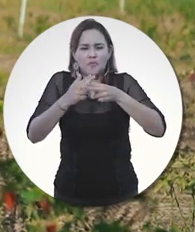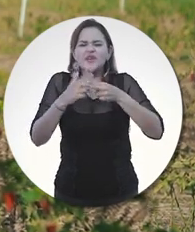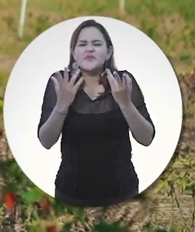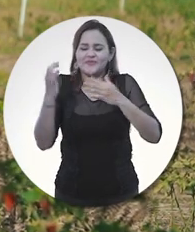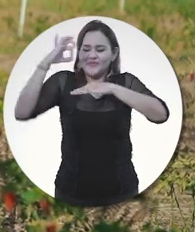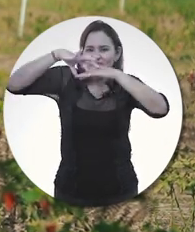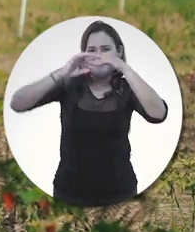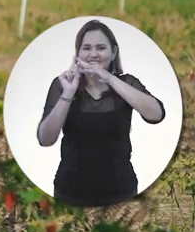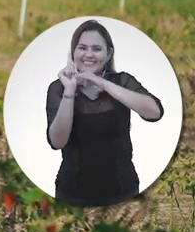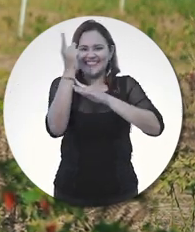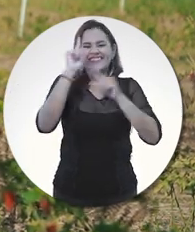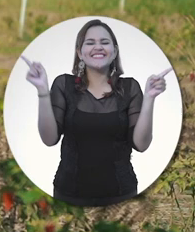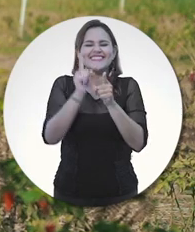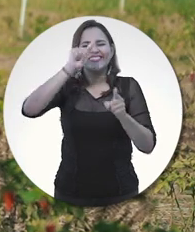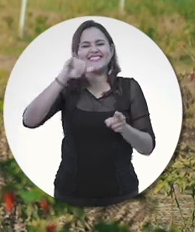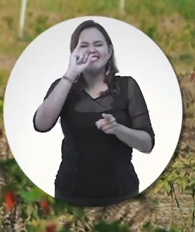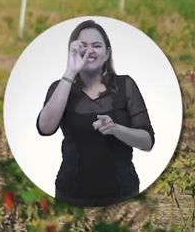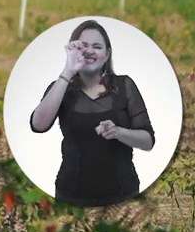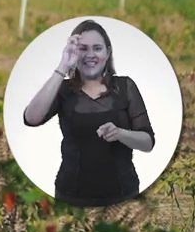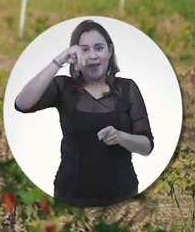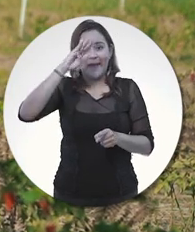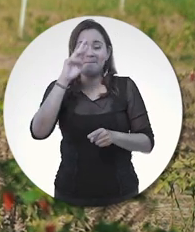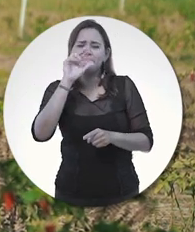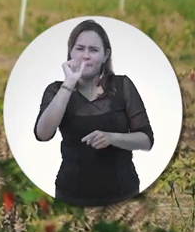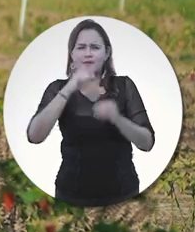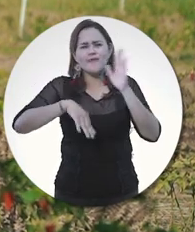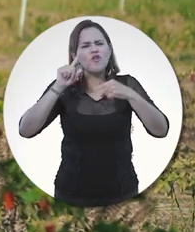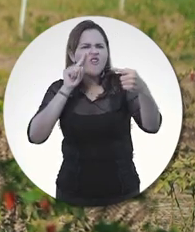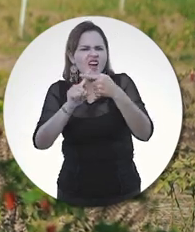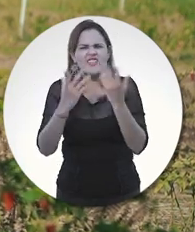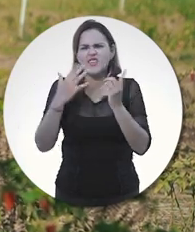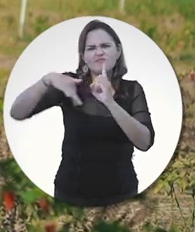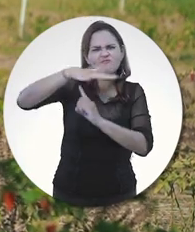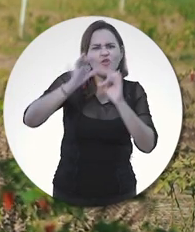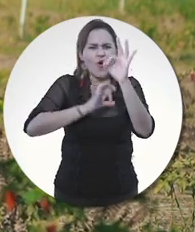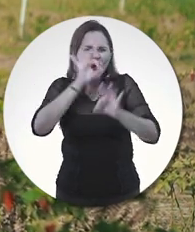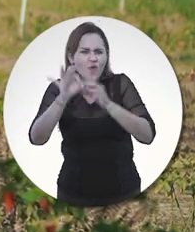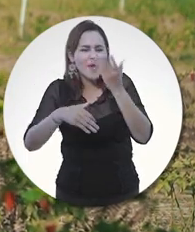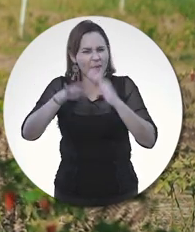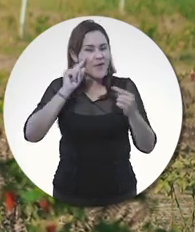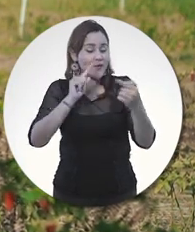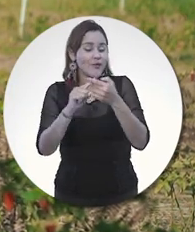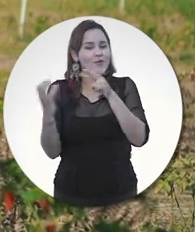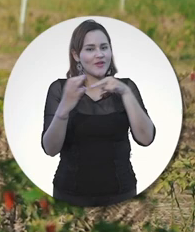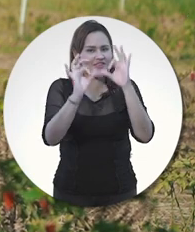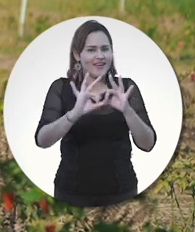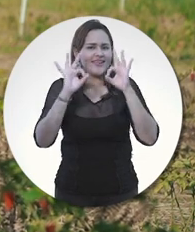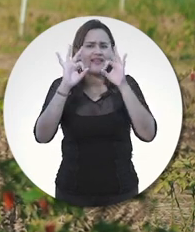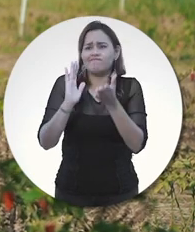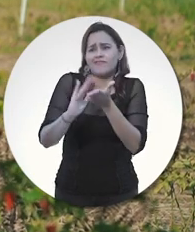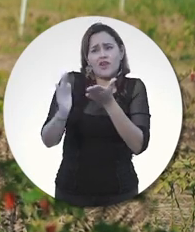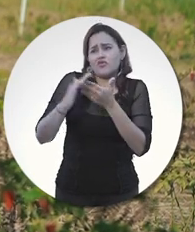placer mostrarte el proceso de una universidad sostenible y los trabajos realizados para tener una educación de calidad. Ahora no creo que pueda atenderte,